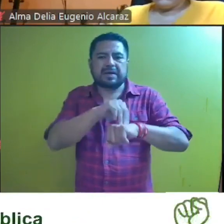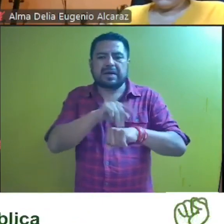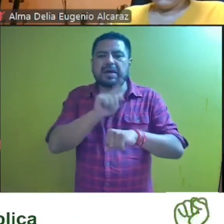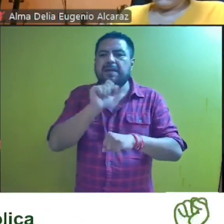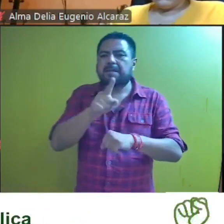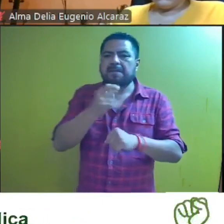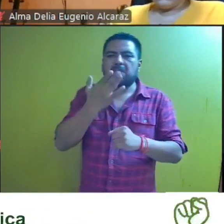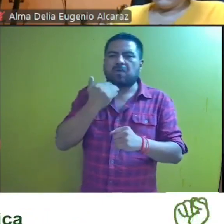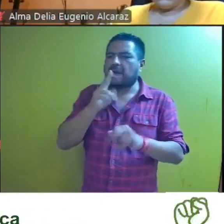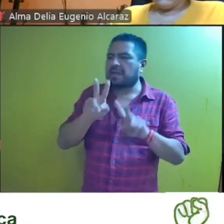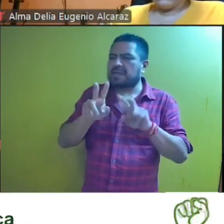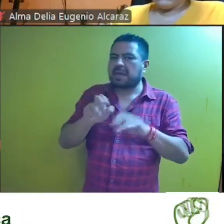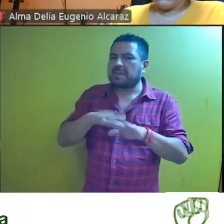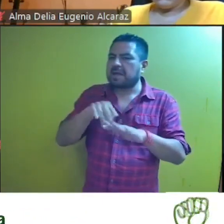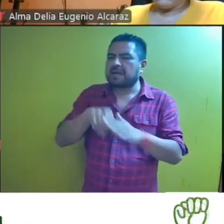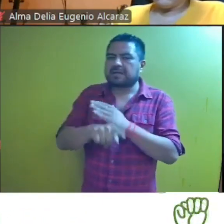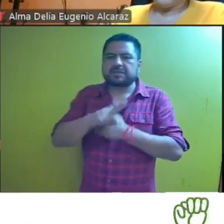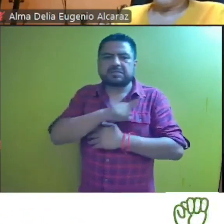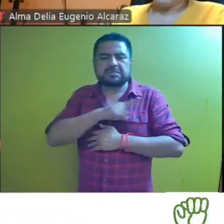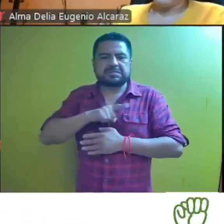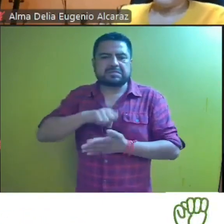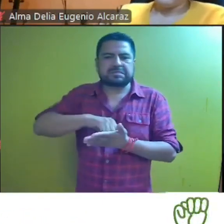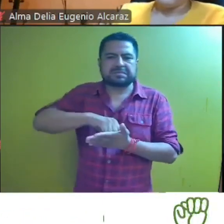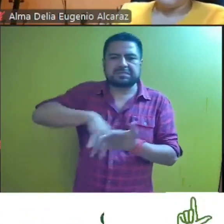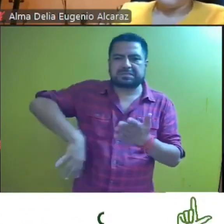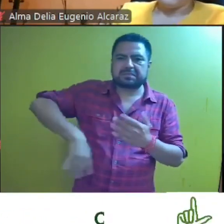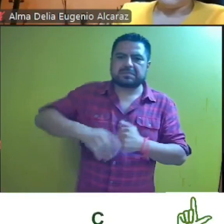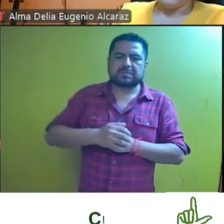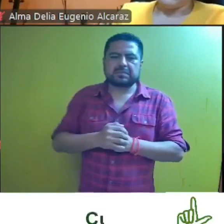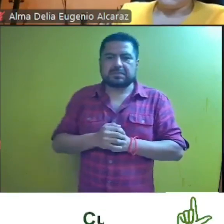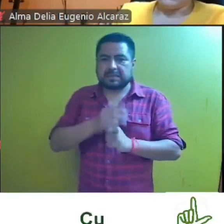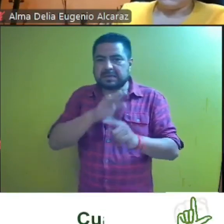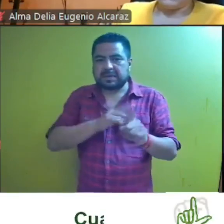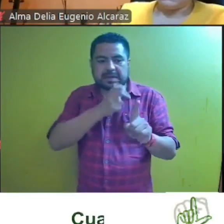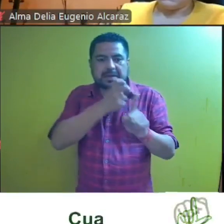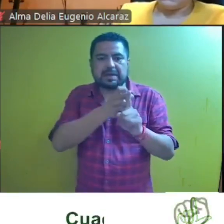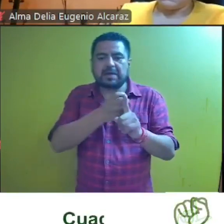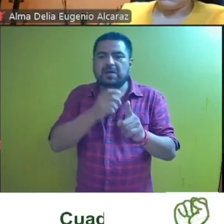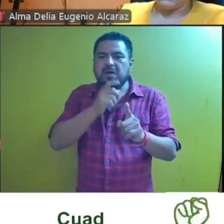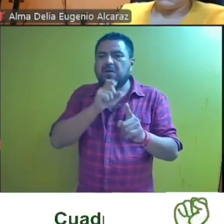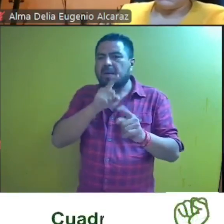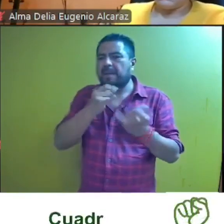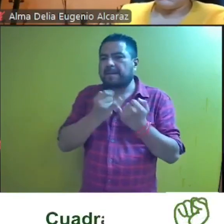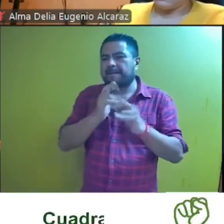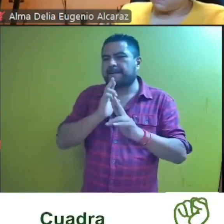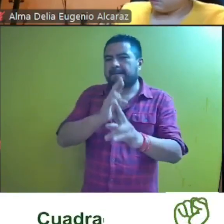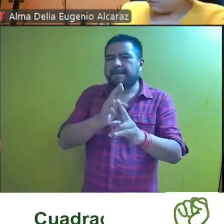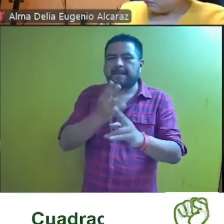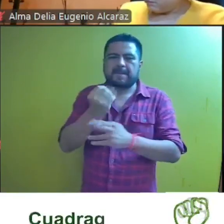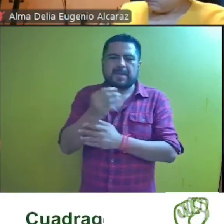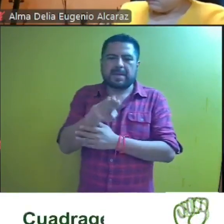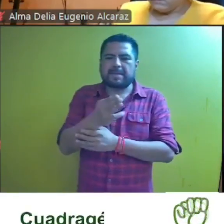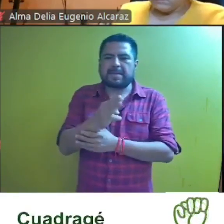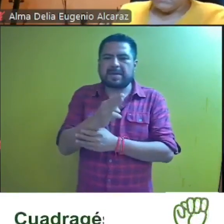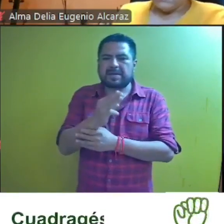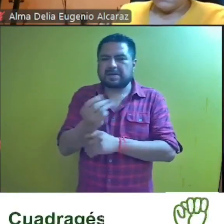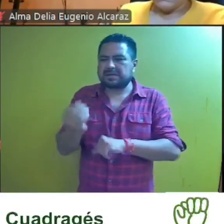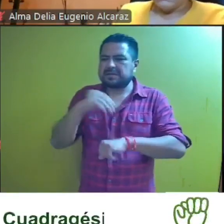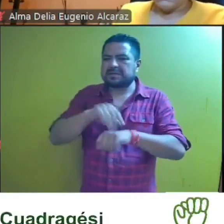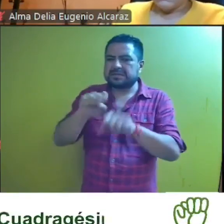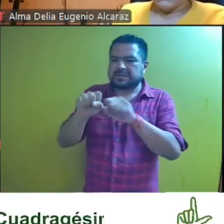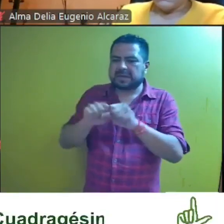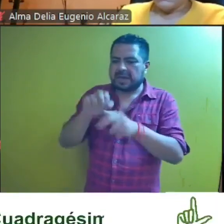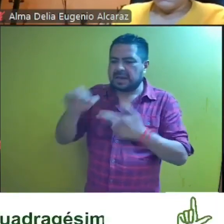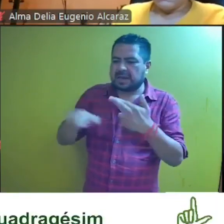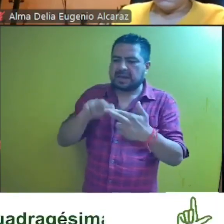quedado sin materia y por tanto debe desecharse ello por la emisión de la resolución del nueve de mayo emitida por la sala regional